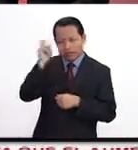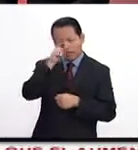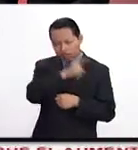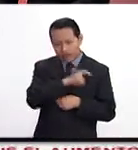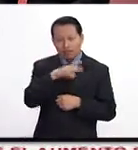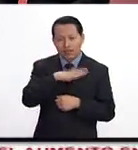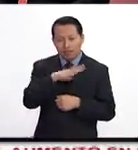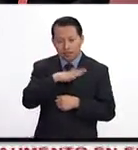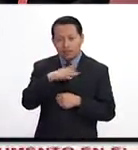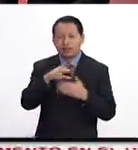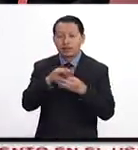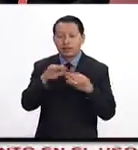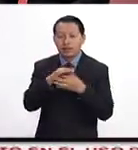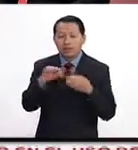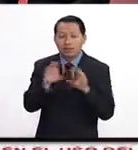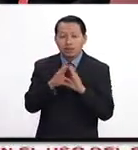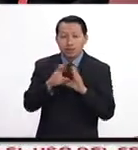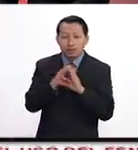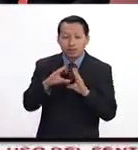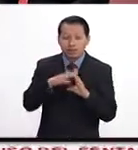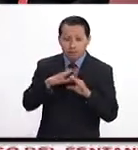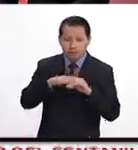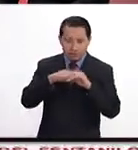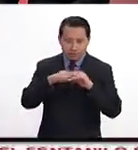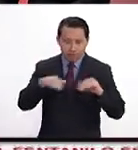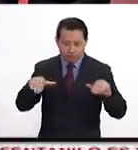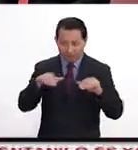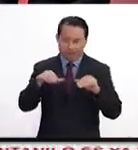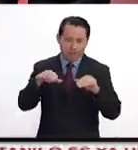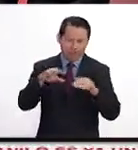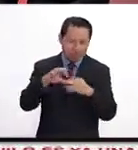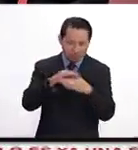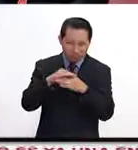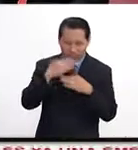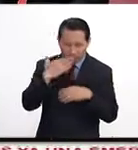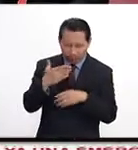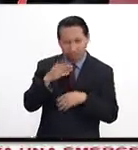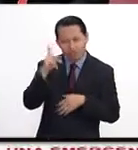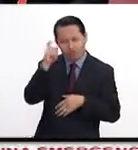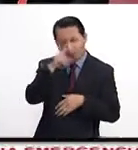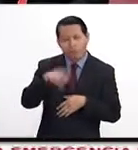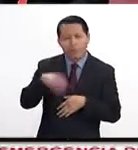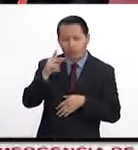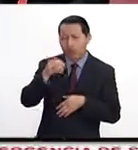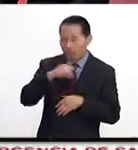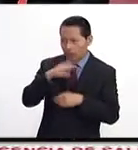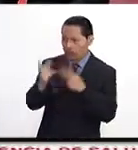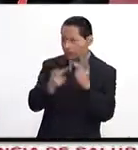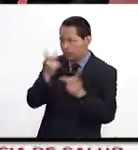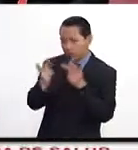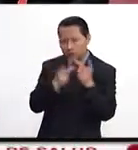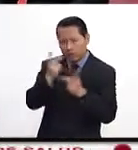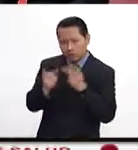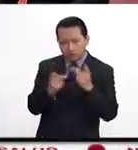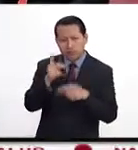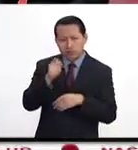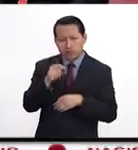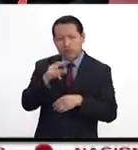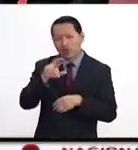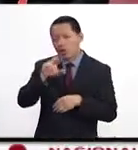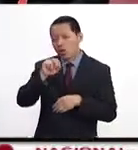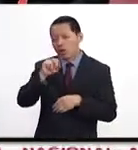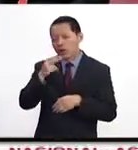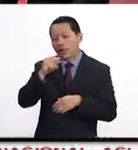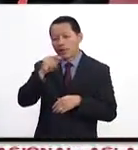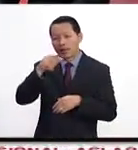verdad es que hablar como de una democracia plena es complicado, pero sí, sí hay encuestas. Las últimas encuestas ponen a Rouhani